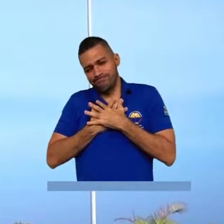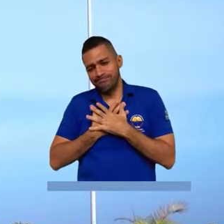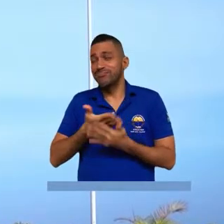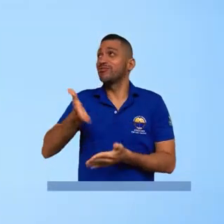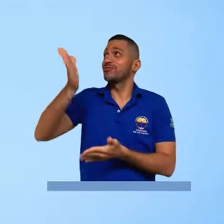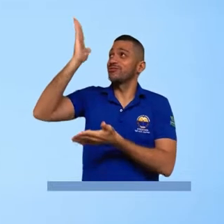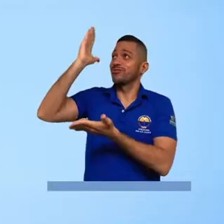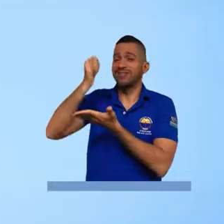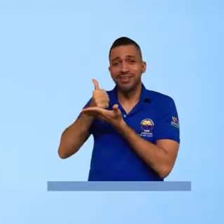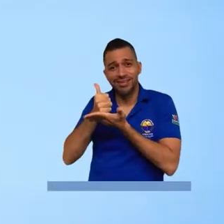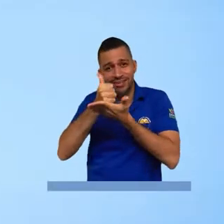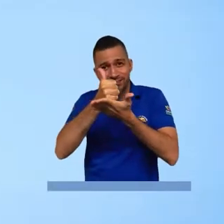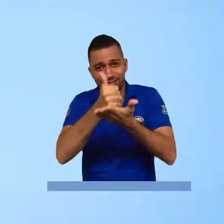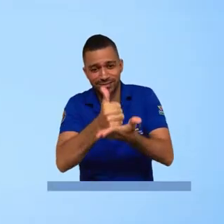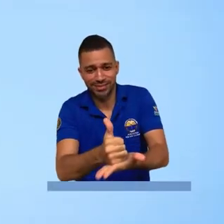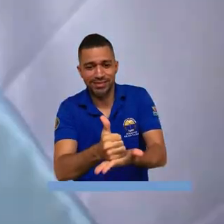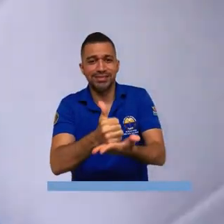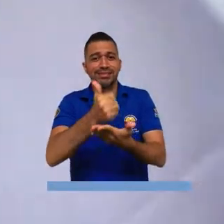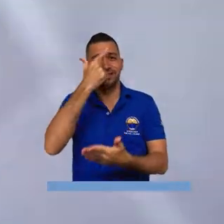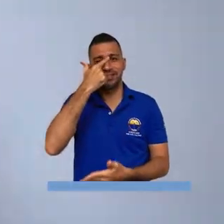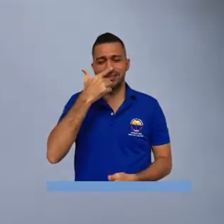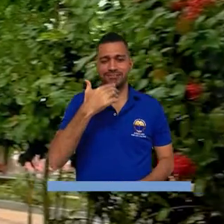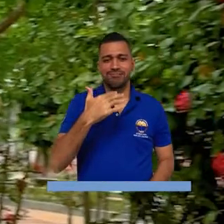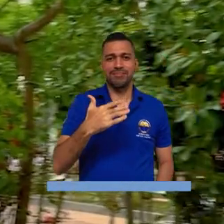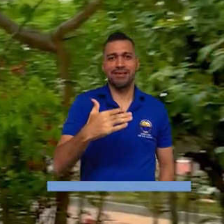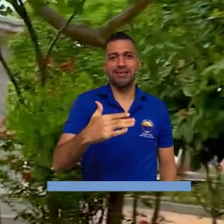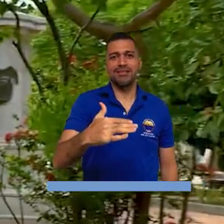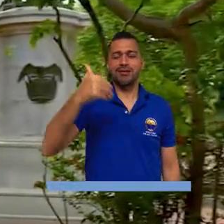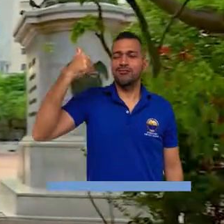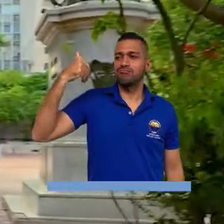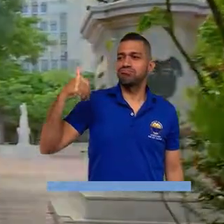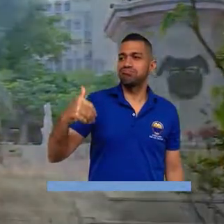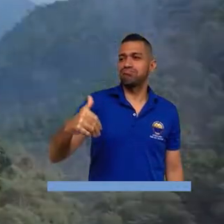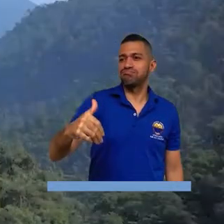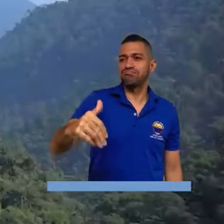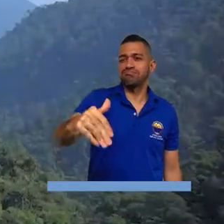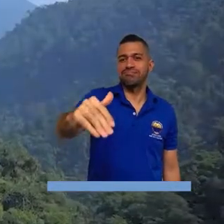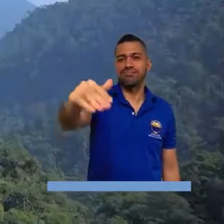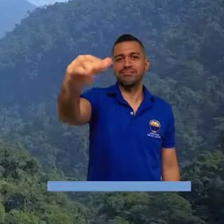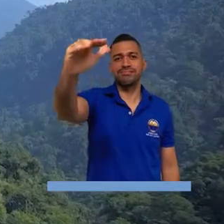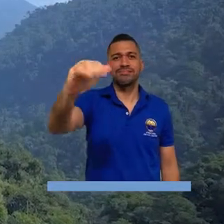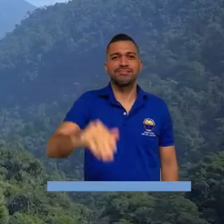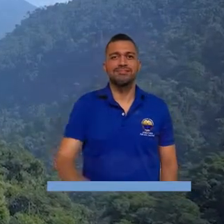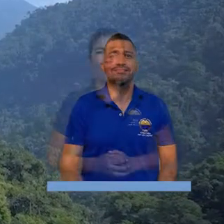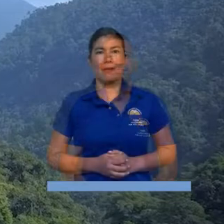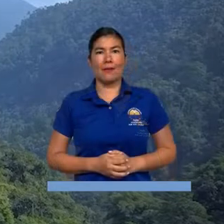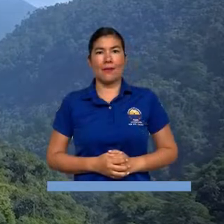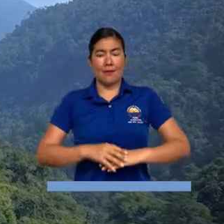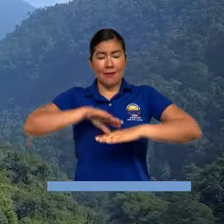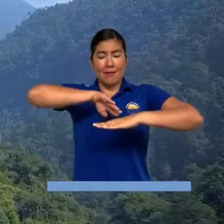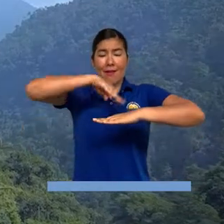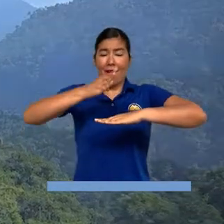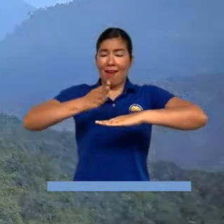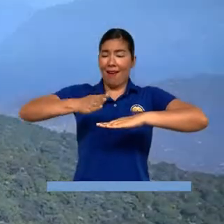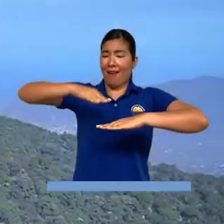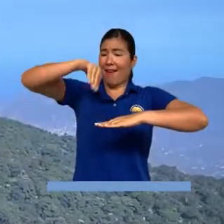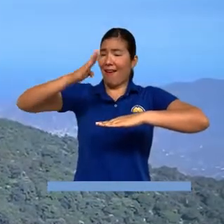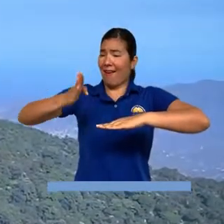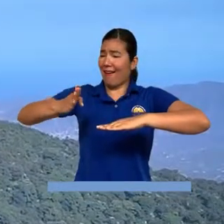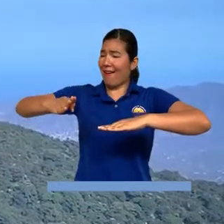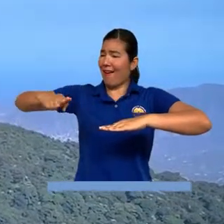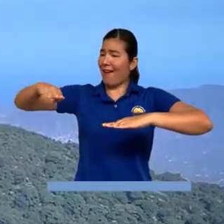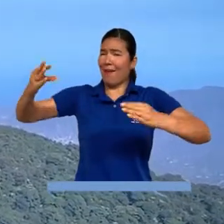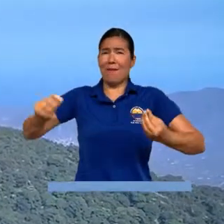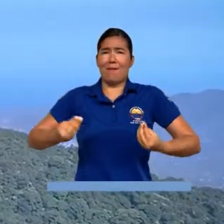Dios te salve, ciudad y cada día Fue en el